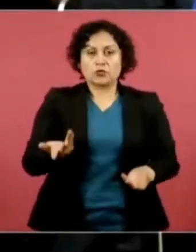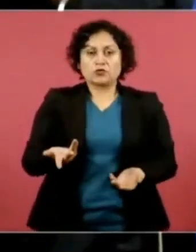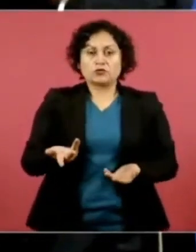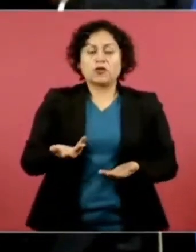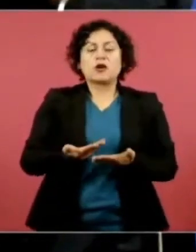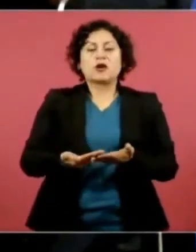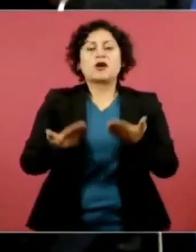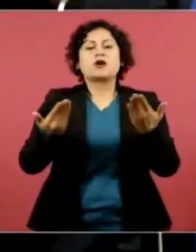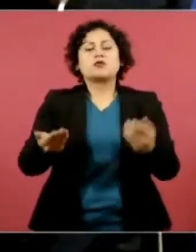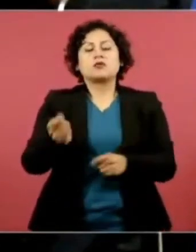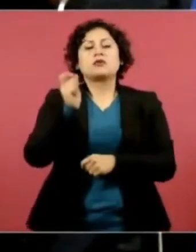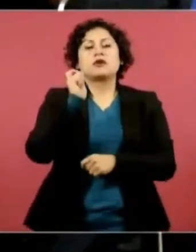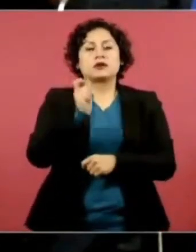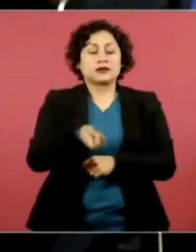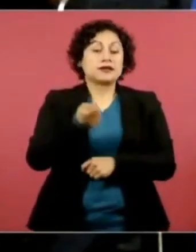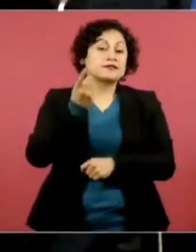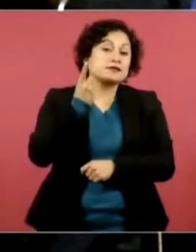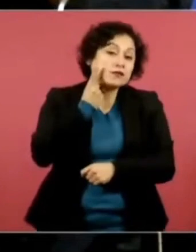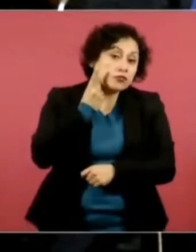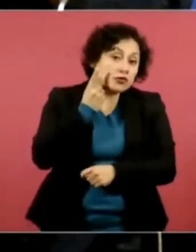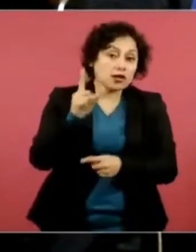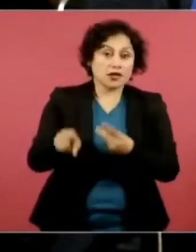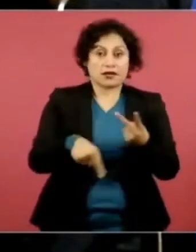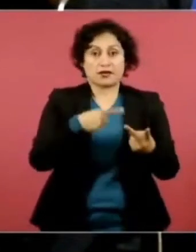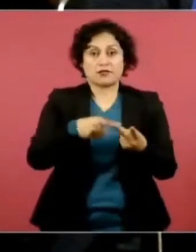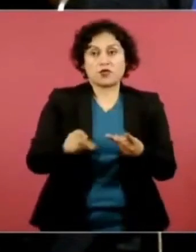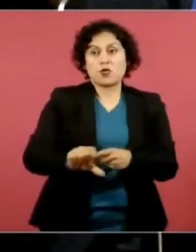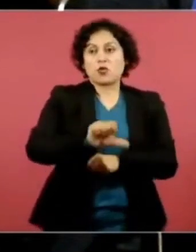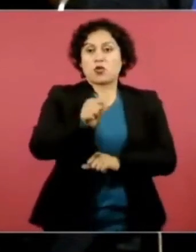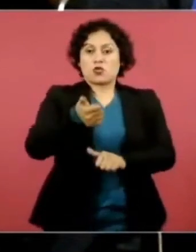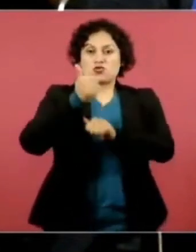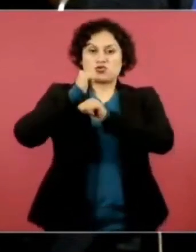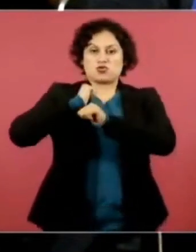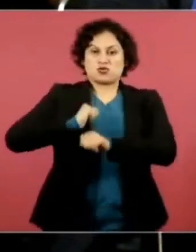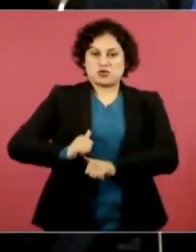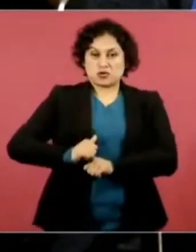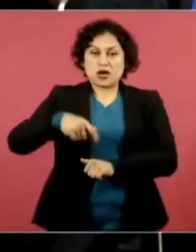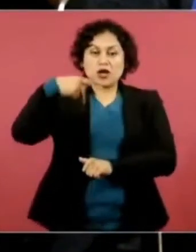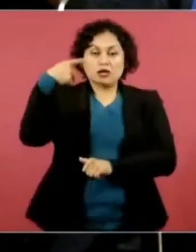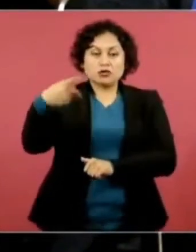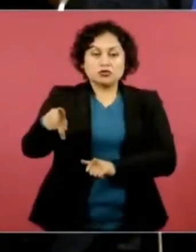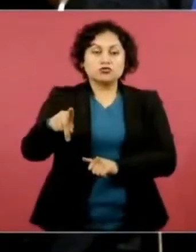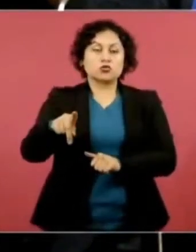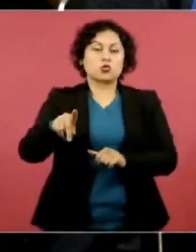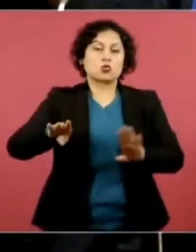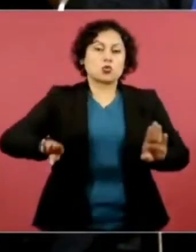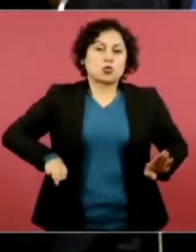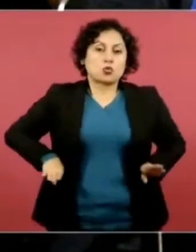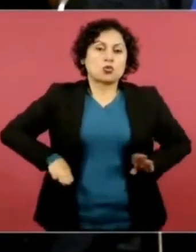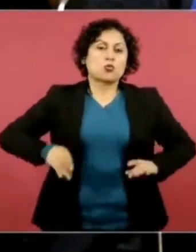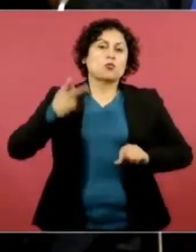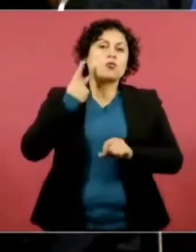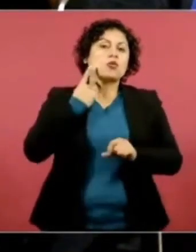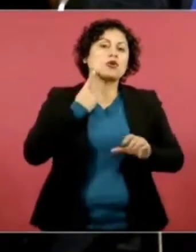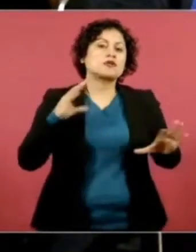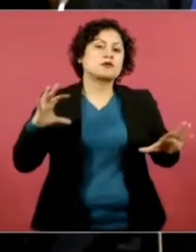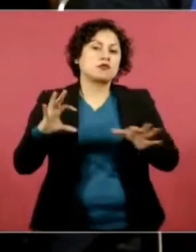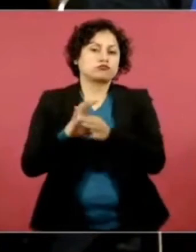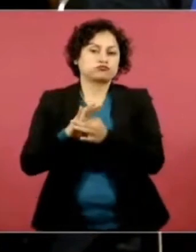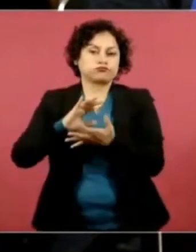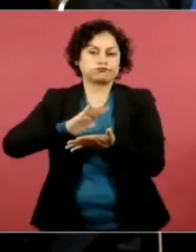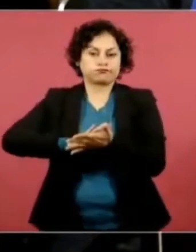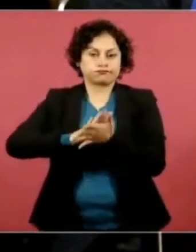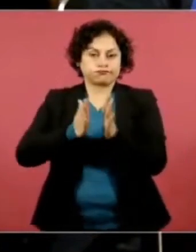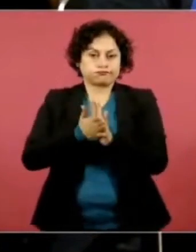tomar para evitar que diputados y otras autoridades por sus aspiraciones políticas terminen pactando con criminales? ¿Considera usted, presidente,